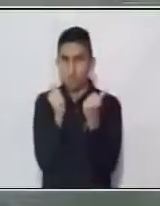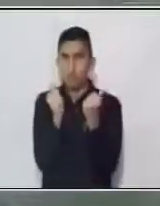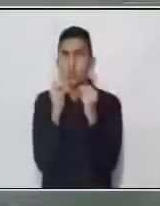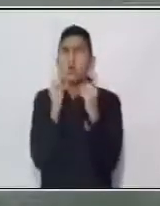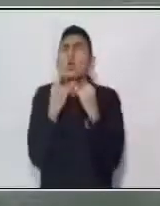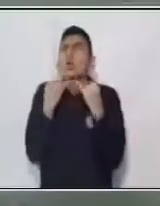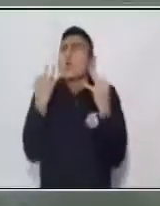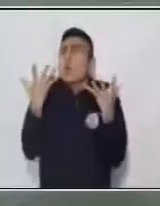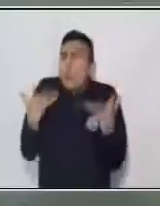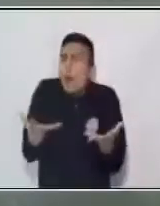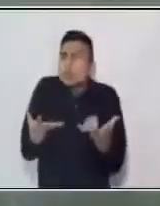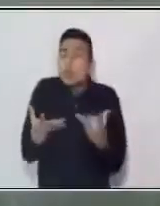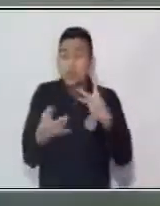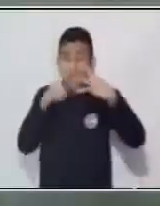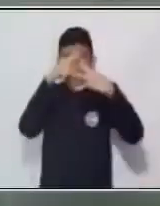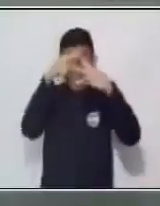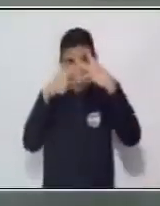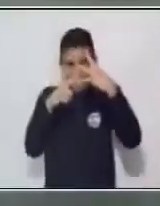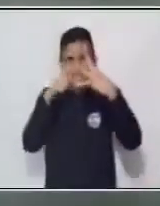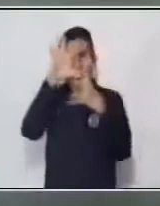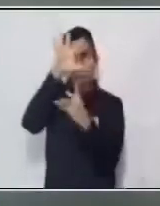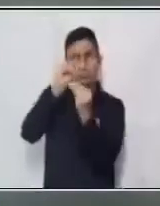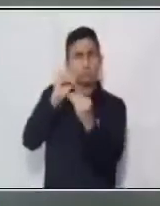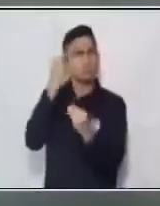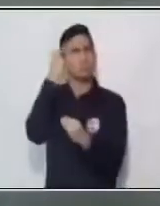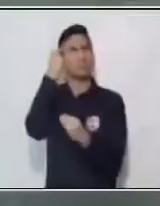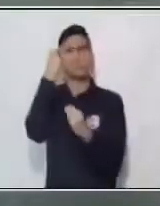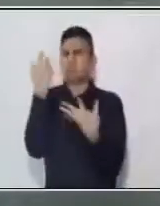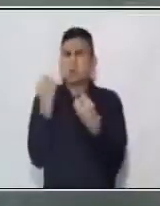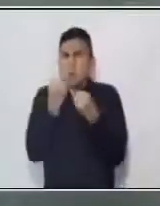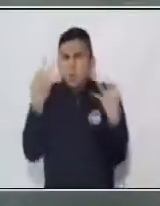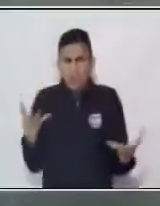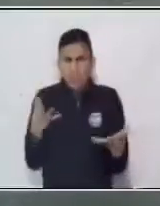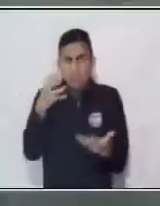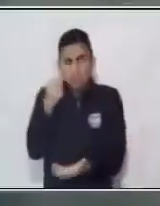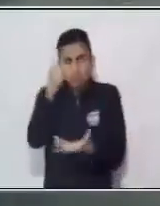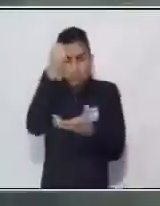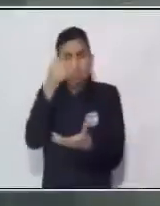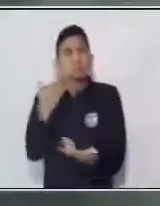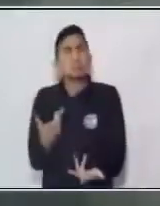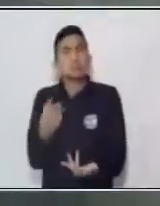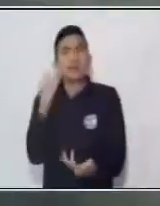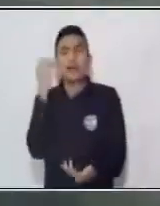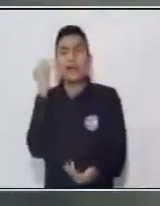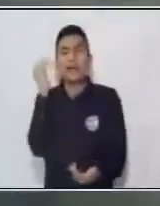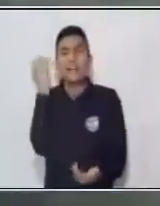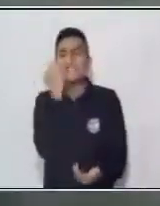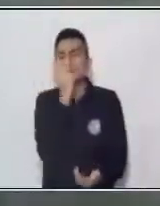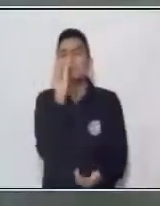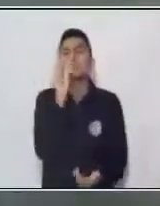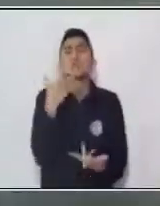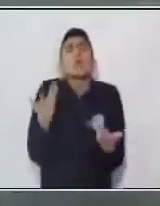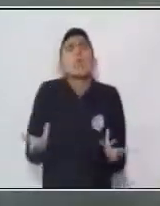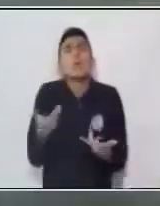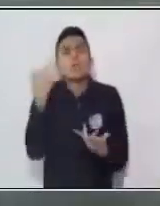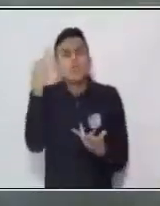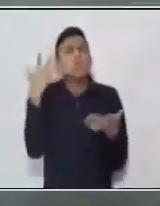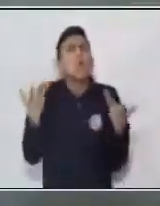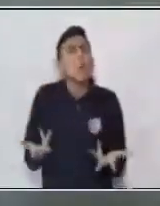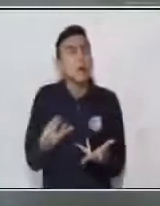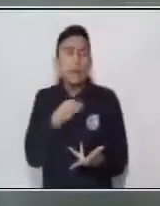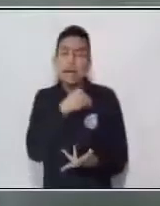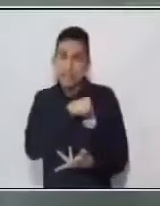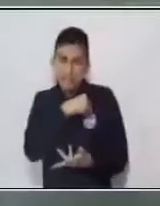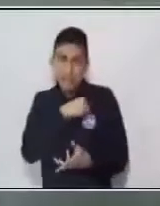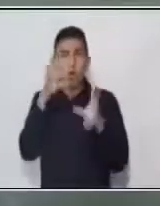quintales juntan entre los tres? ¿Cuántos quintales juntan entre Juan, José y Pedro? Y te quiero